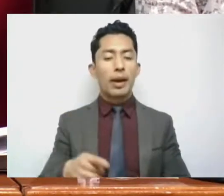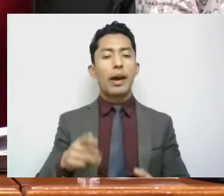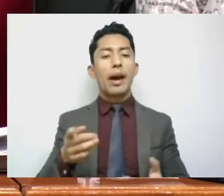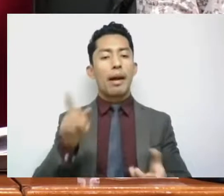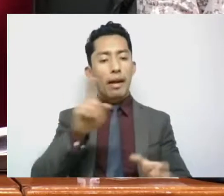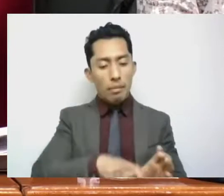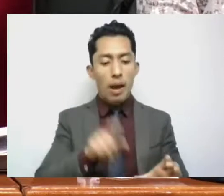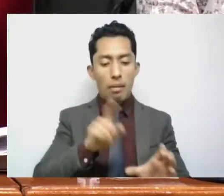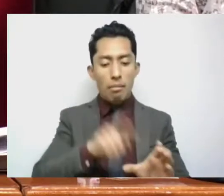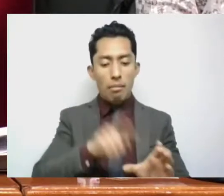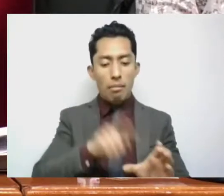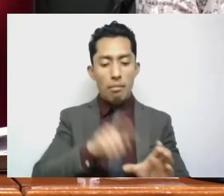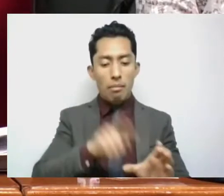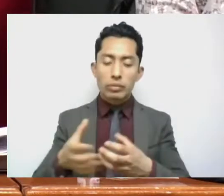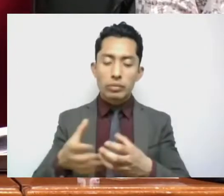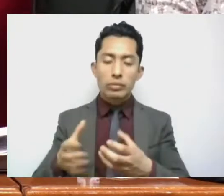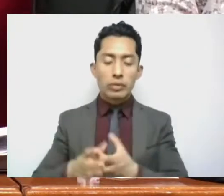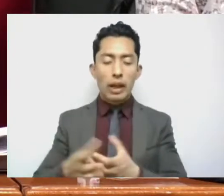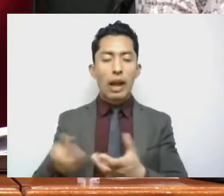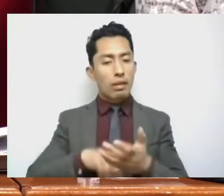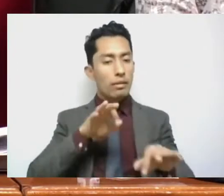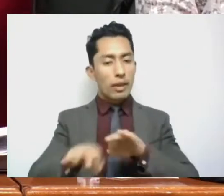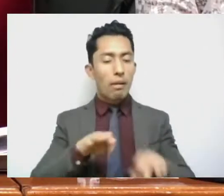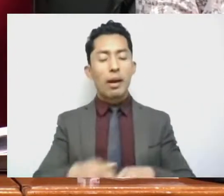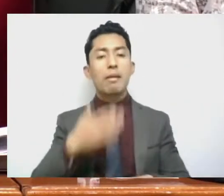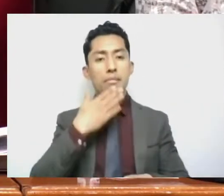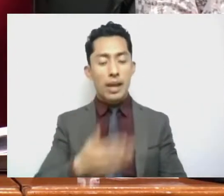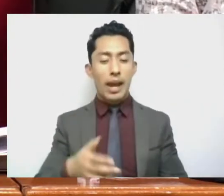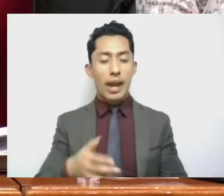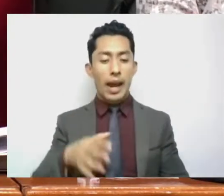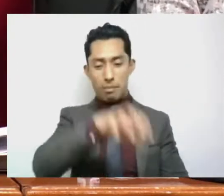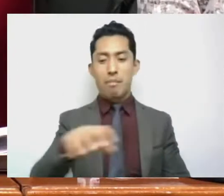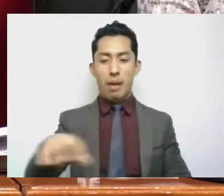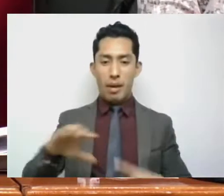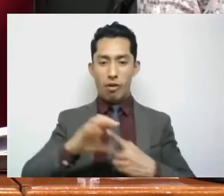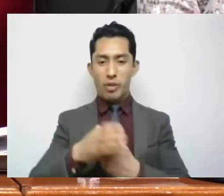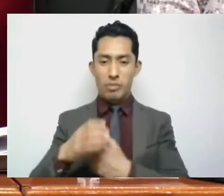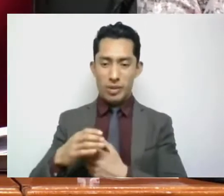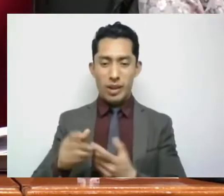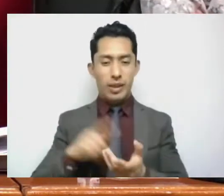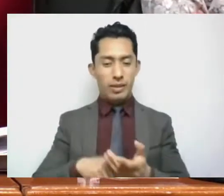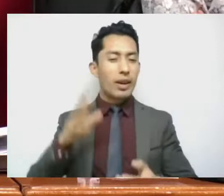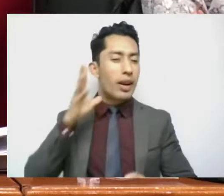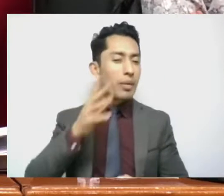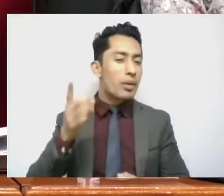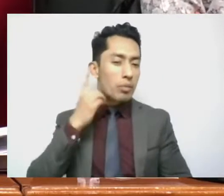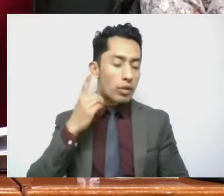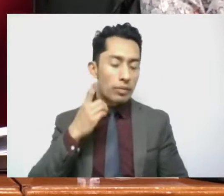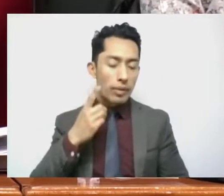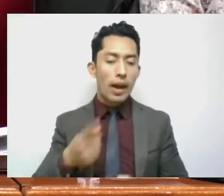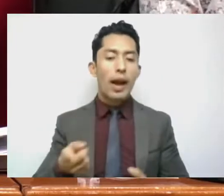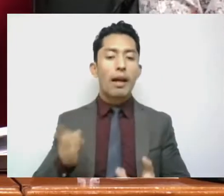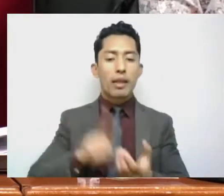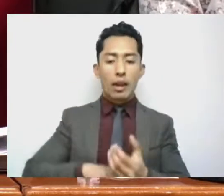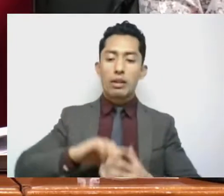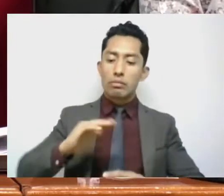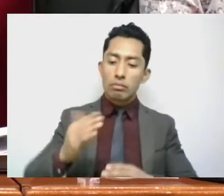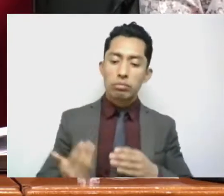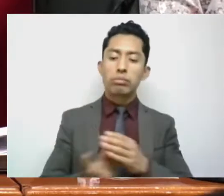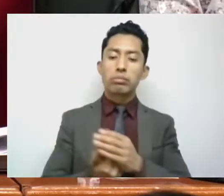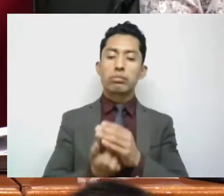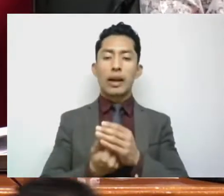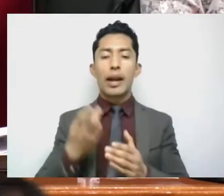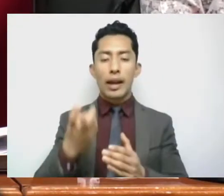adecuado funcionamiento de estos órganos de la legislatura. Anexamos al presente